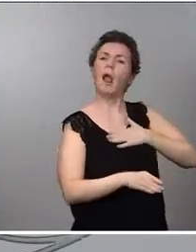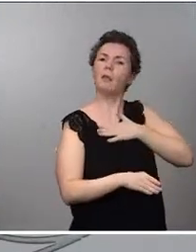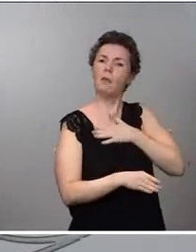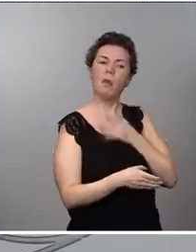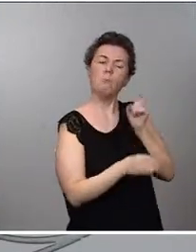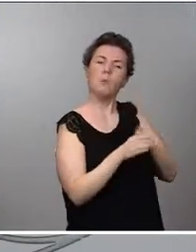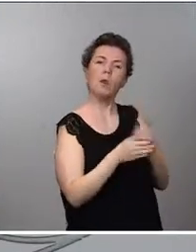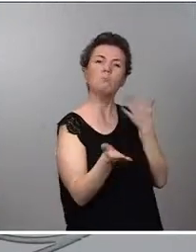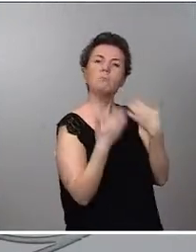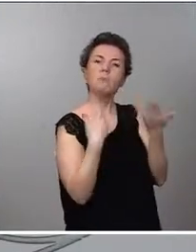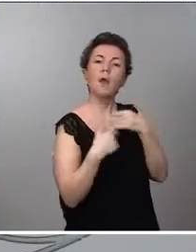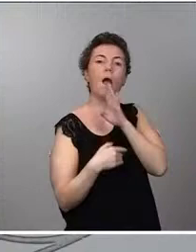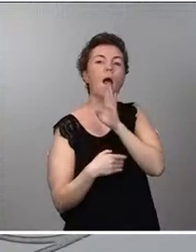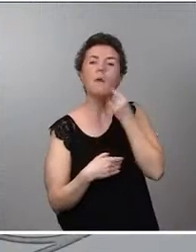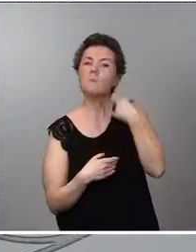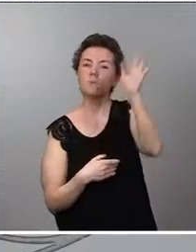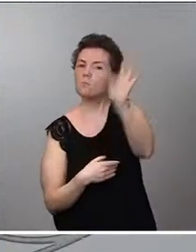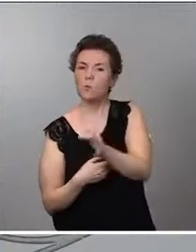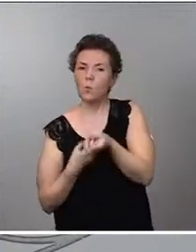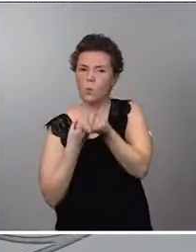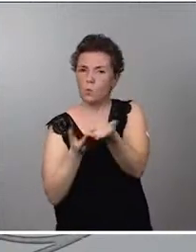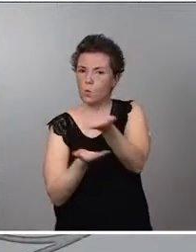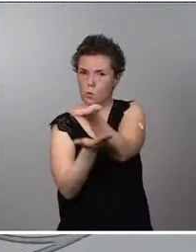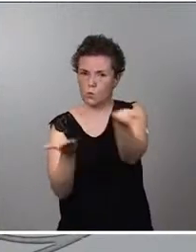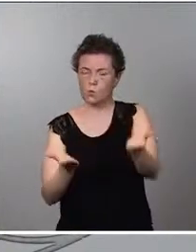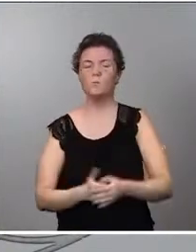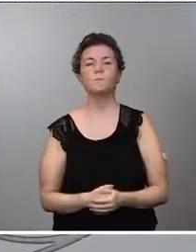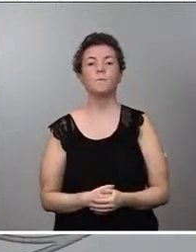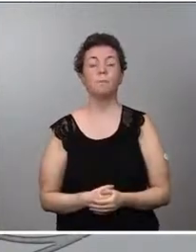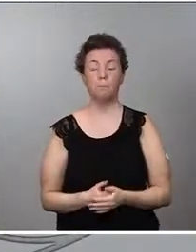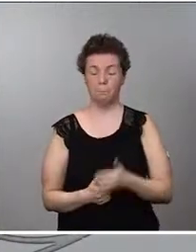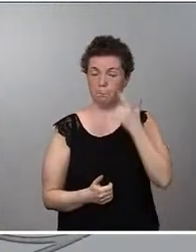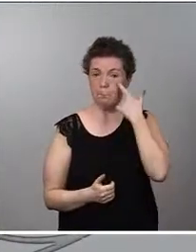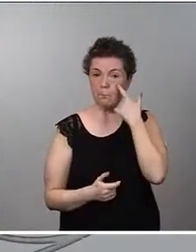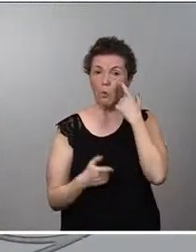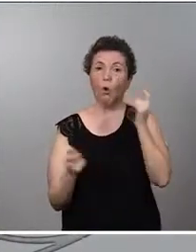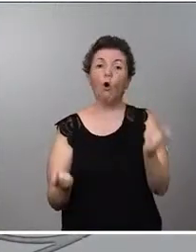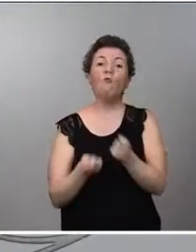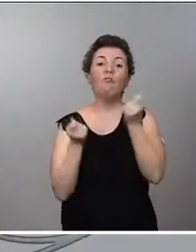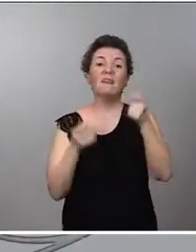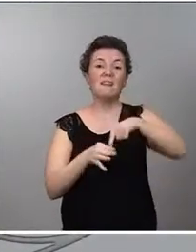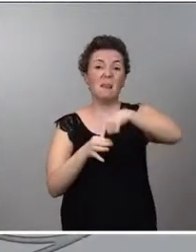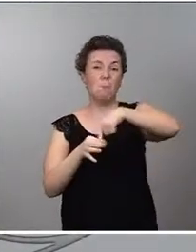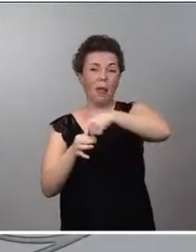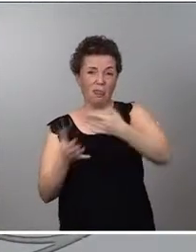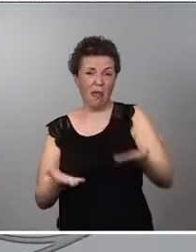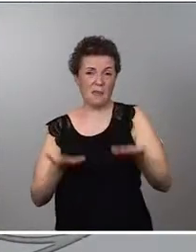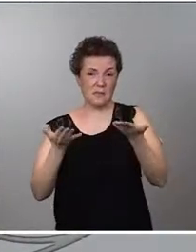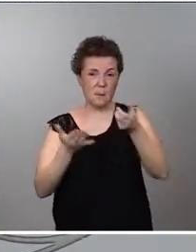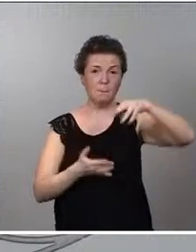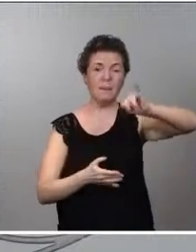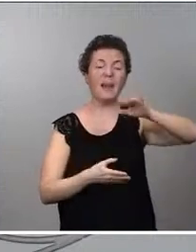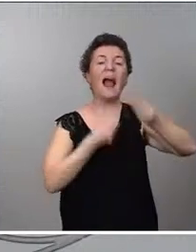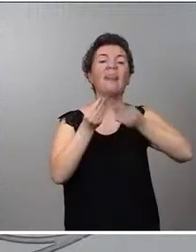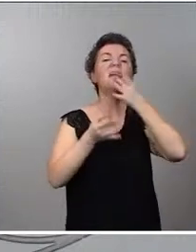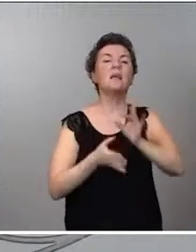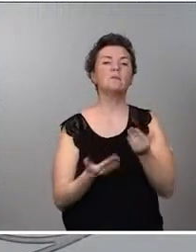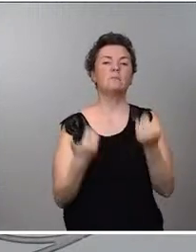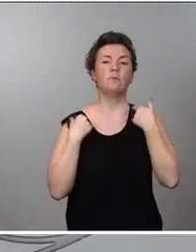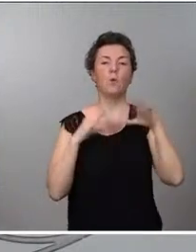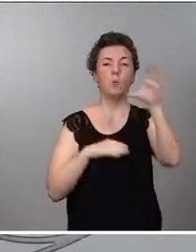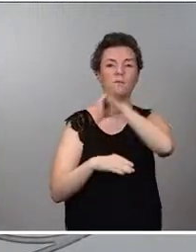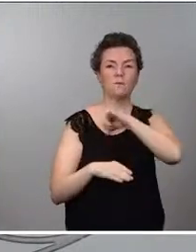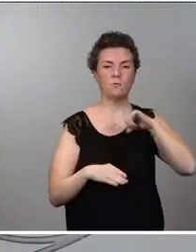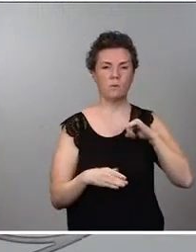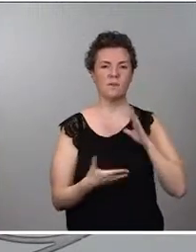ya les acabo de decir. Miren, las ofertas de plaza de MIR las hacen las comunidades autónomas. La acreditación